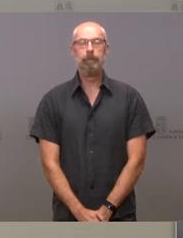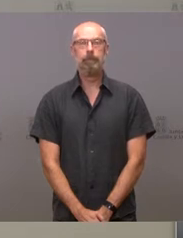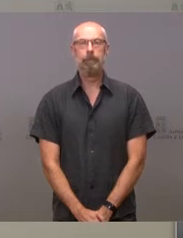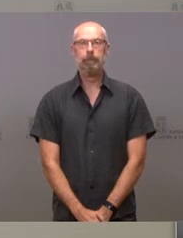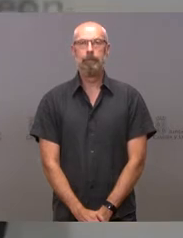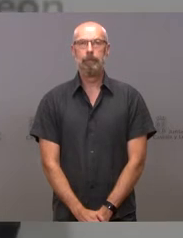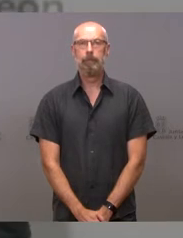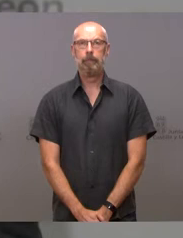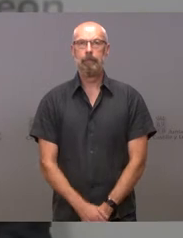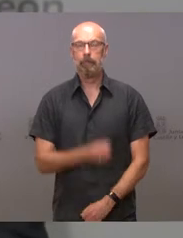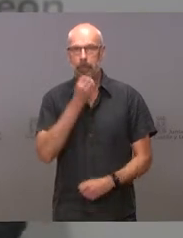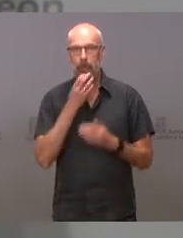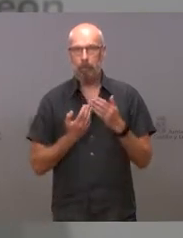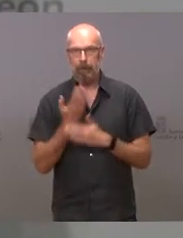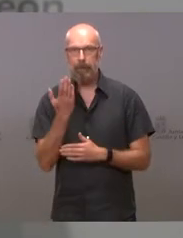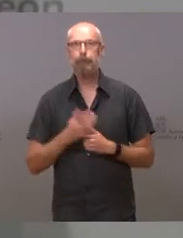Bien, buenos días.